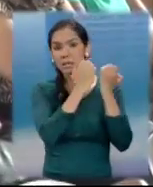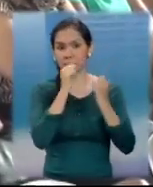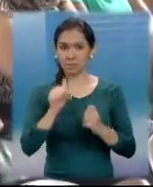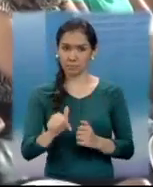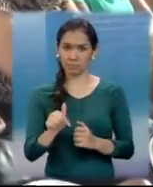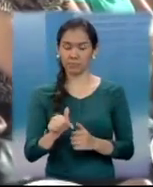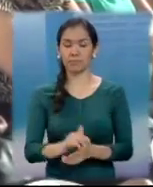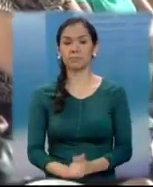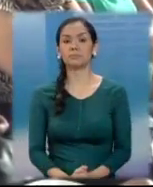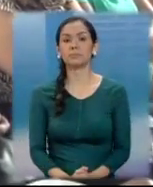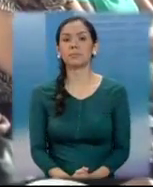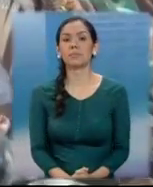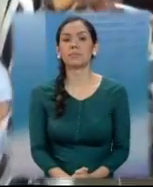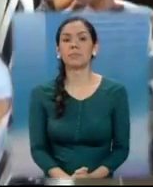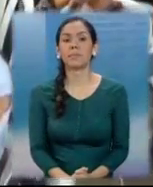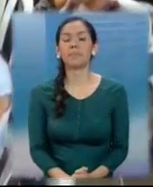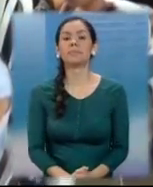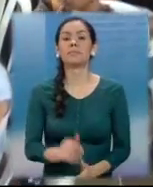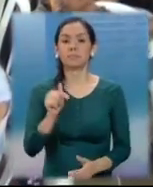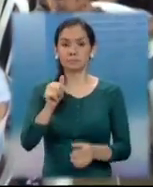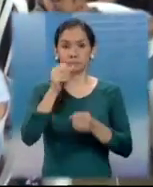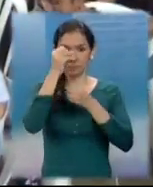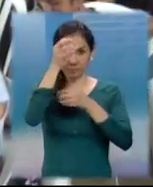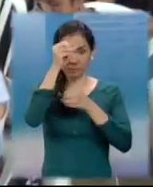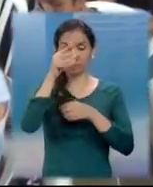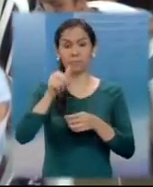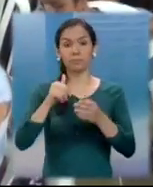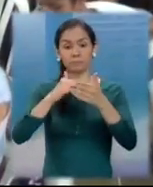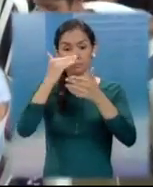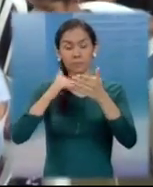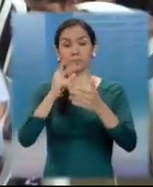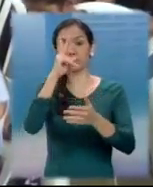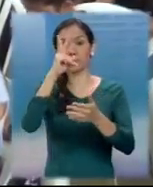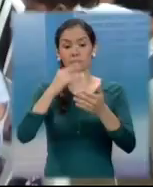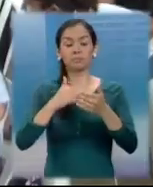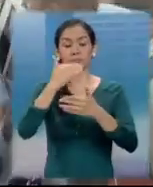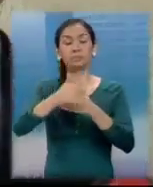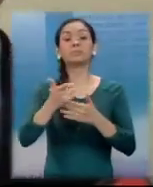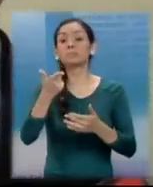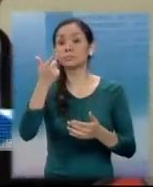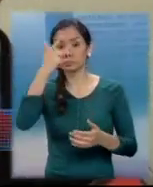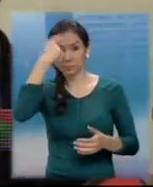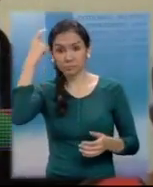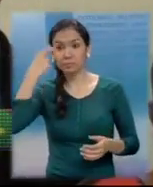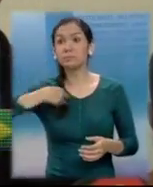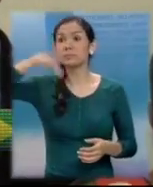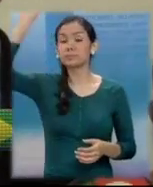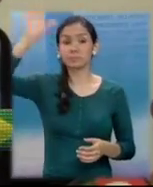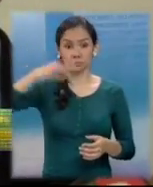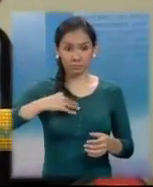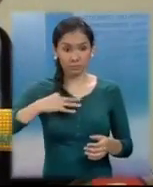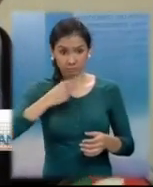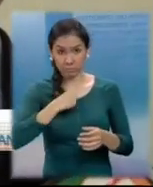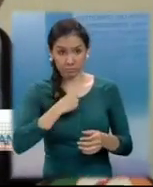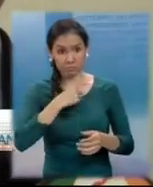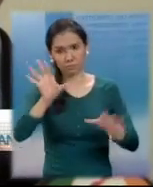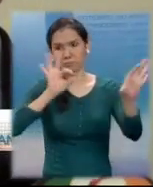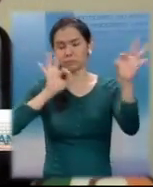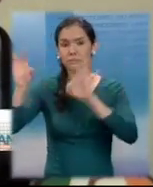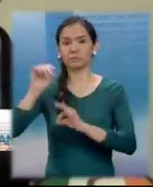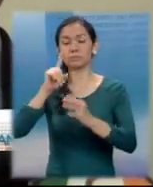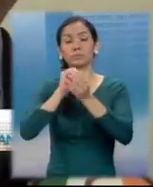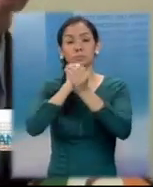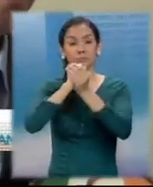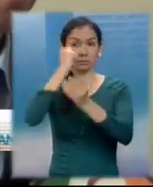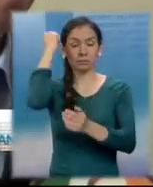que tengan los mejores punteos y sean solidarias con el prójimo, optarán a dos plazas dentro de la institución. Estamos implementando un premio que se